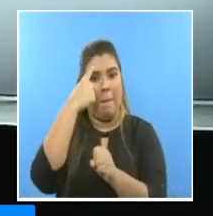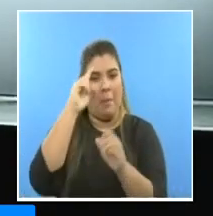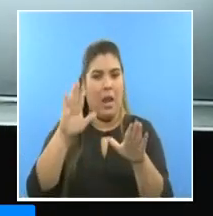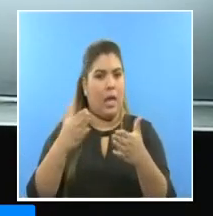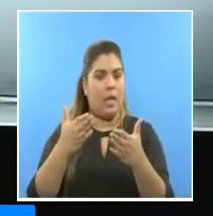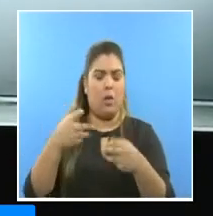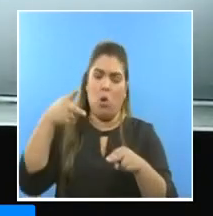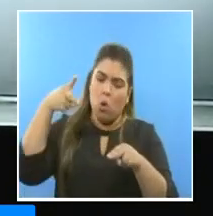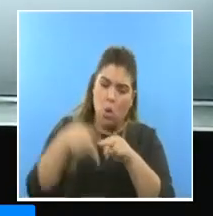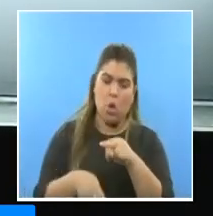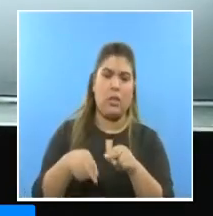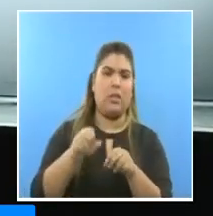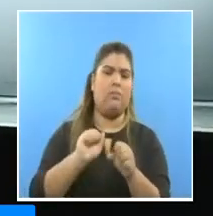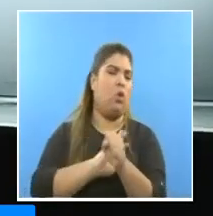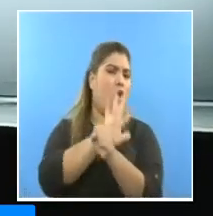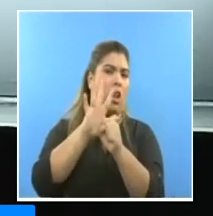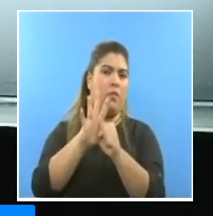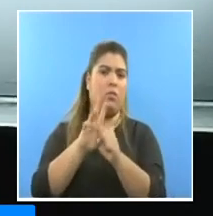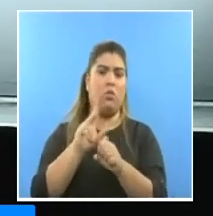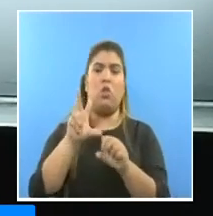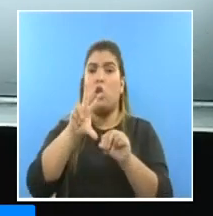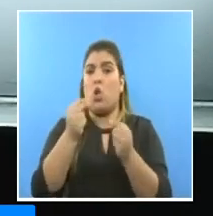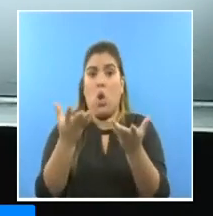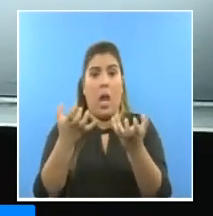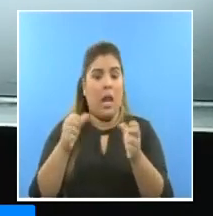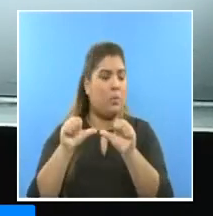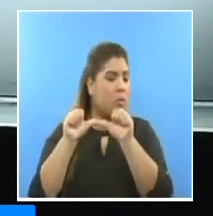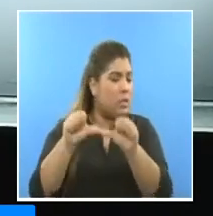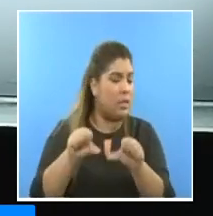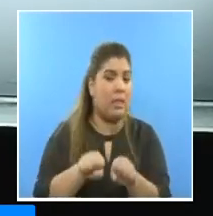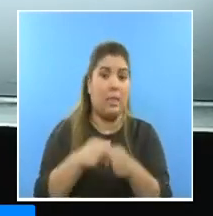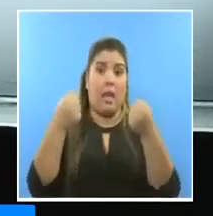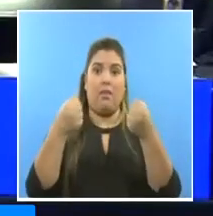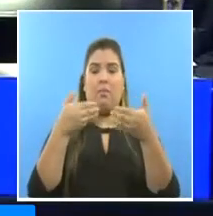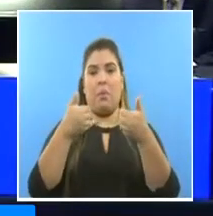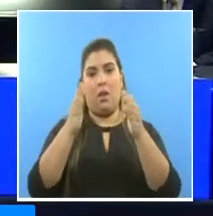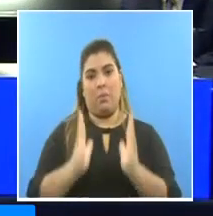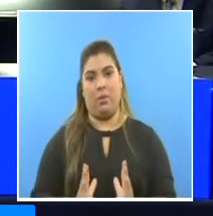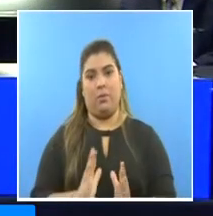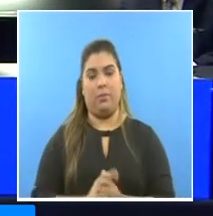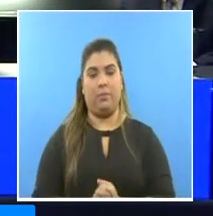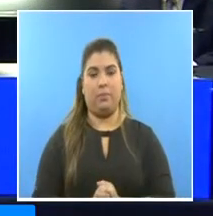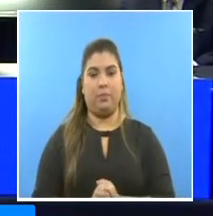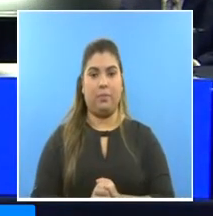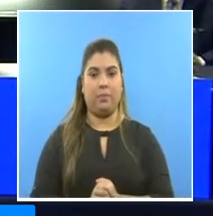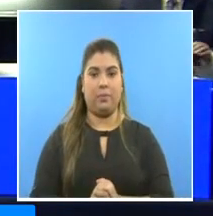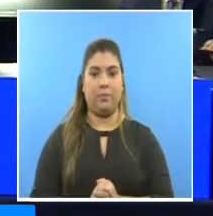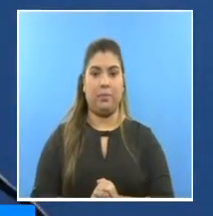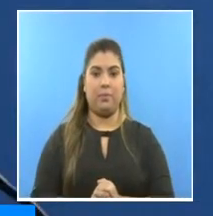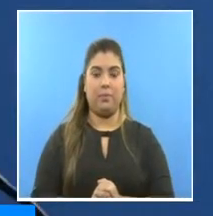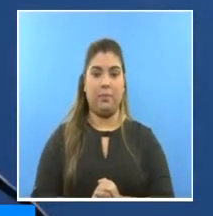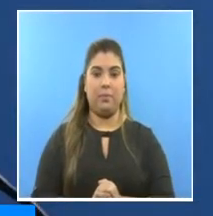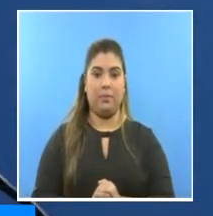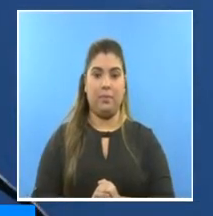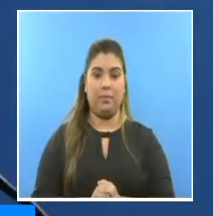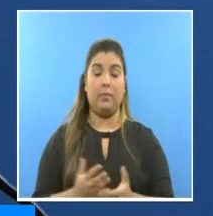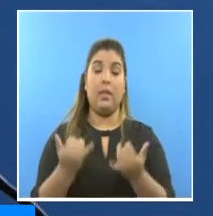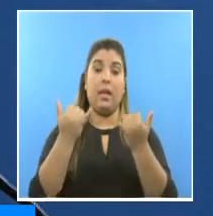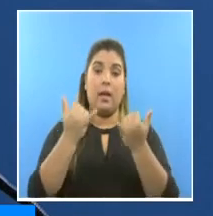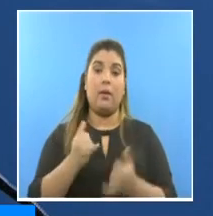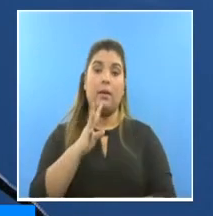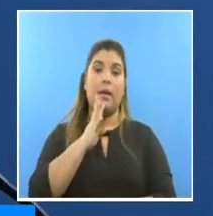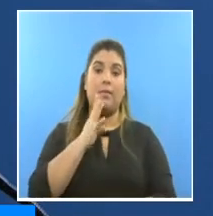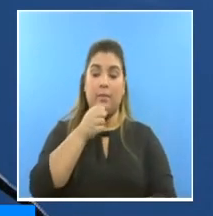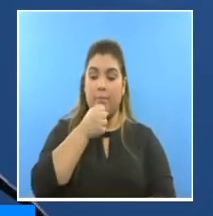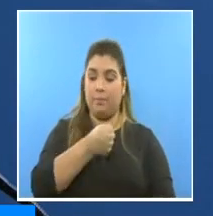virus no siga dañando nuestra sociedad. Muchas gracias. Muchas gracias, doctor. Ahora le cedemos